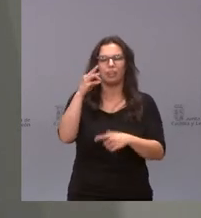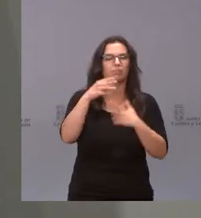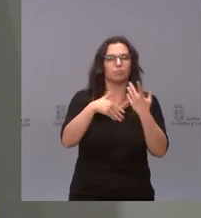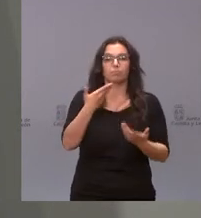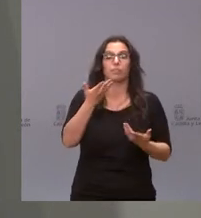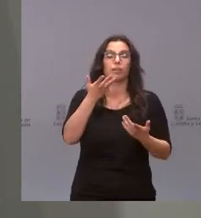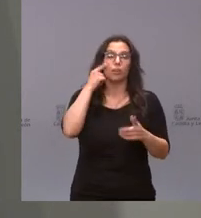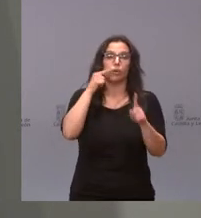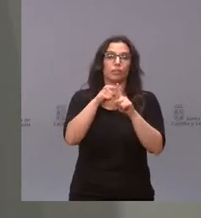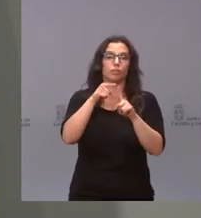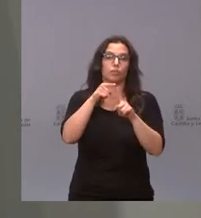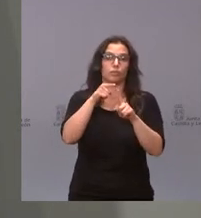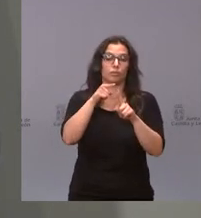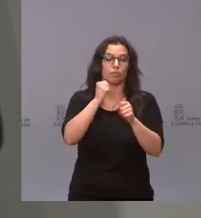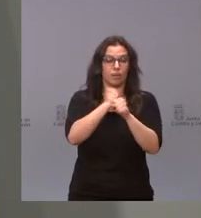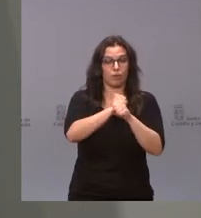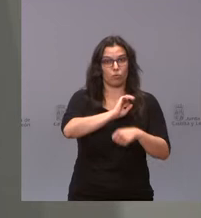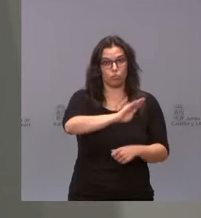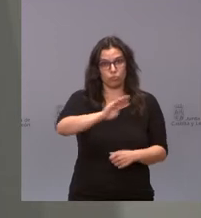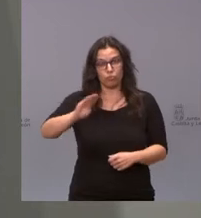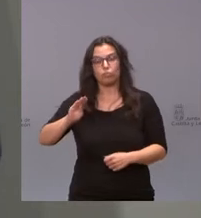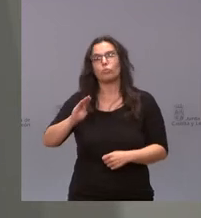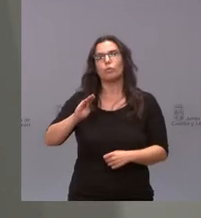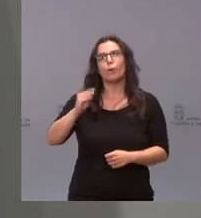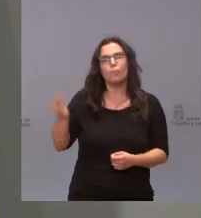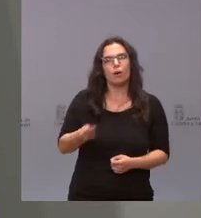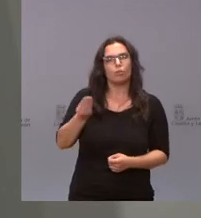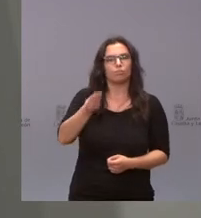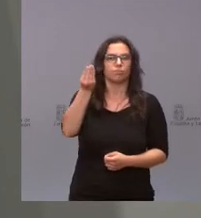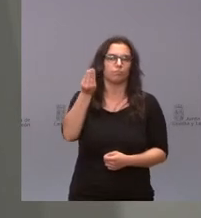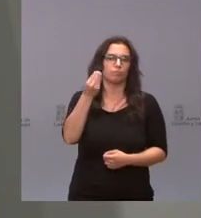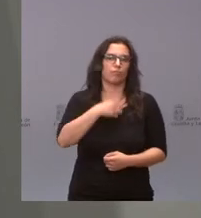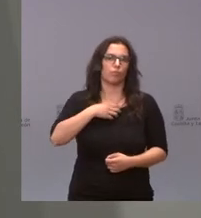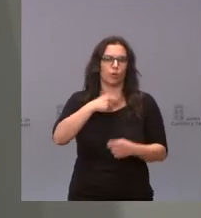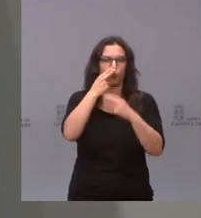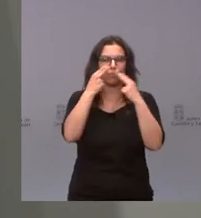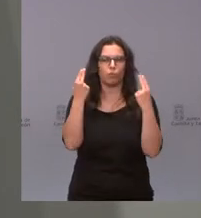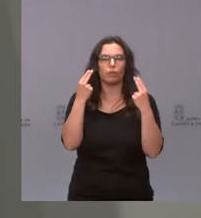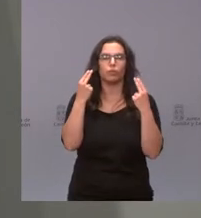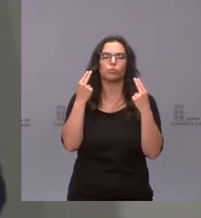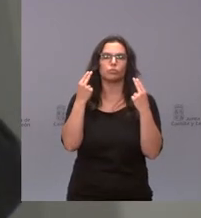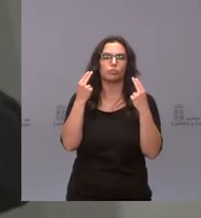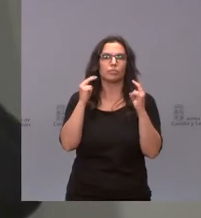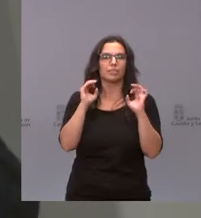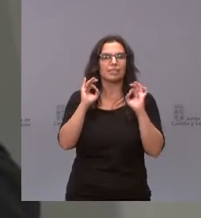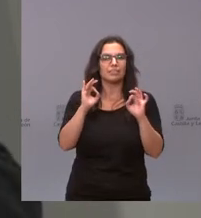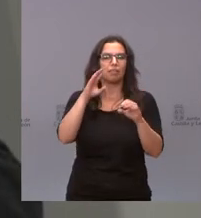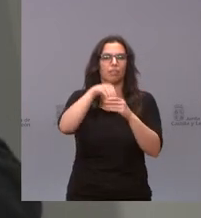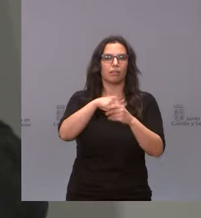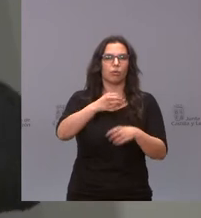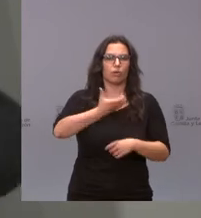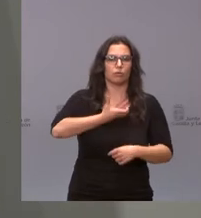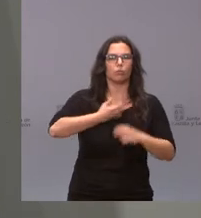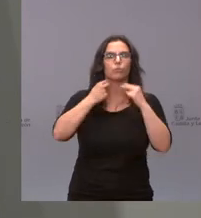perfeccionar la labor en continuar con la mejora continua de nuestros empleados públicos en las entidades locales